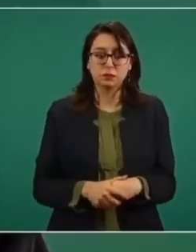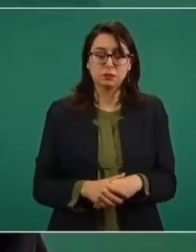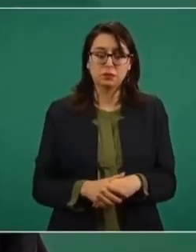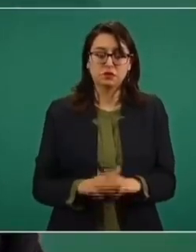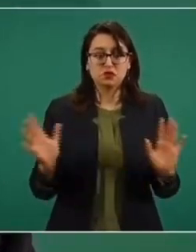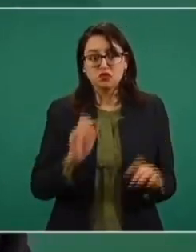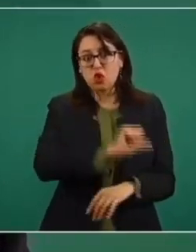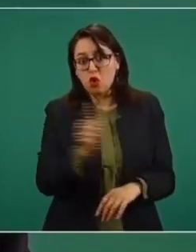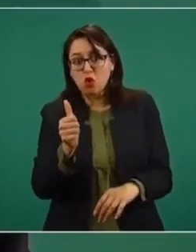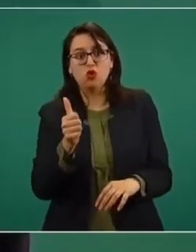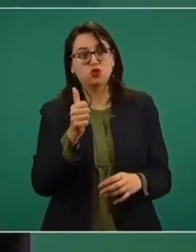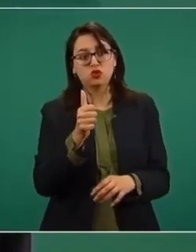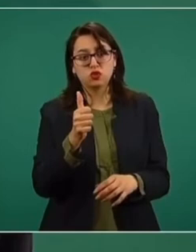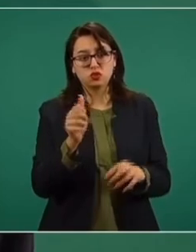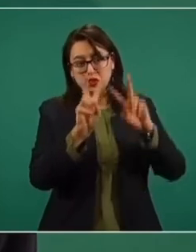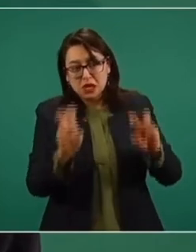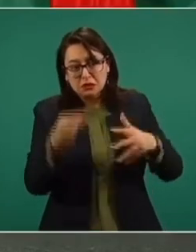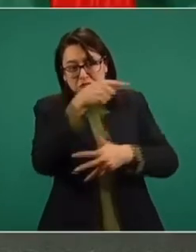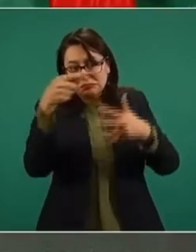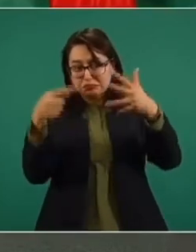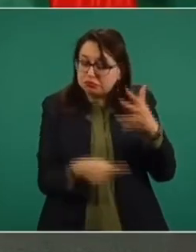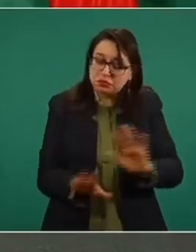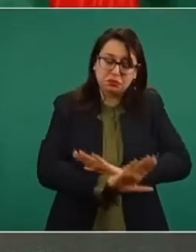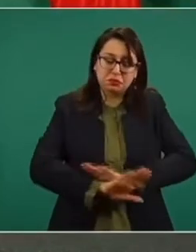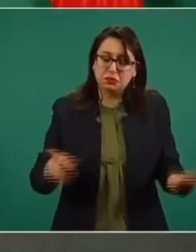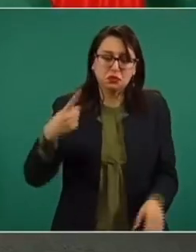no tomamos postura.